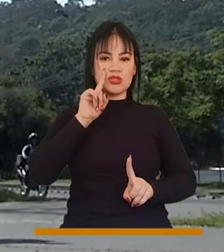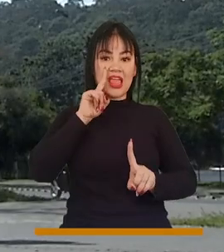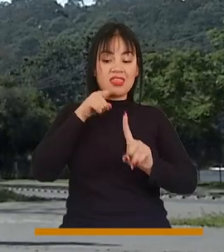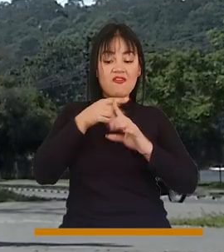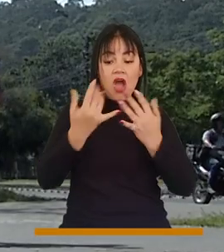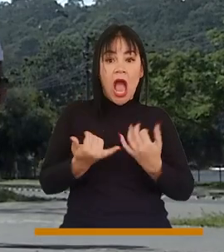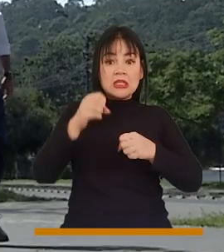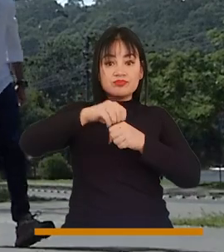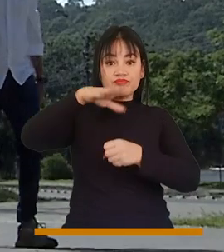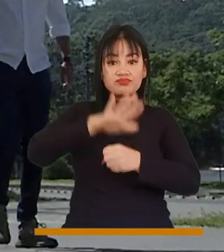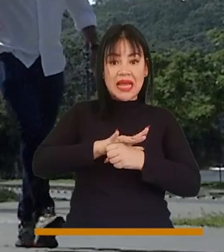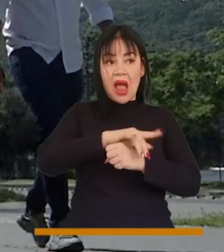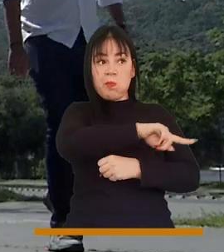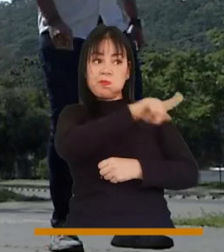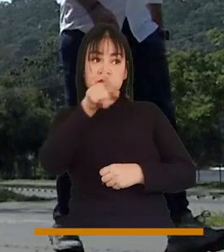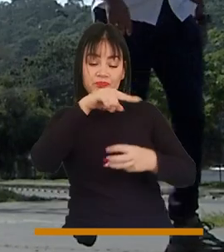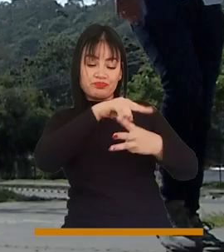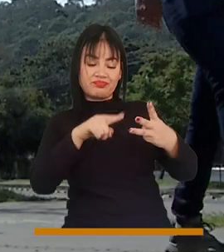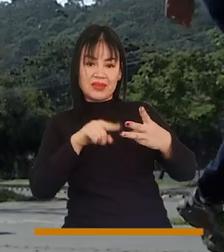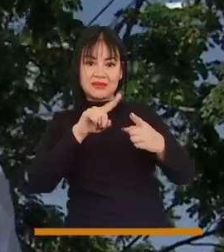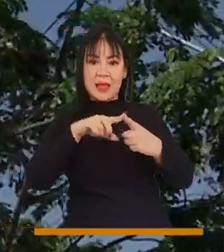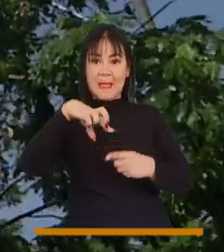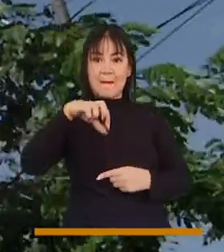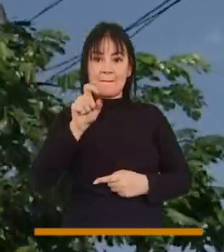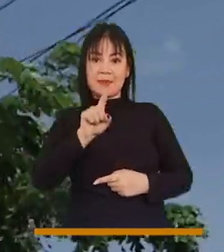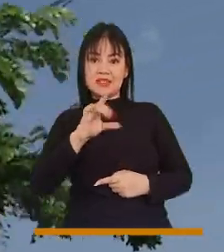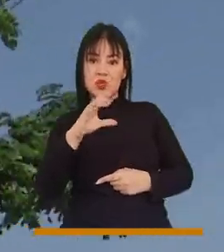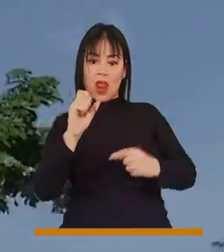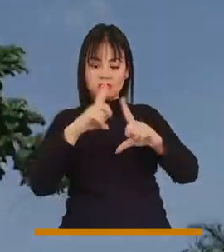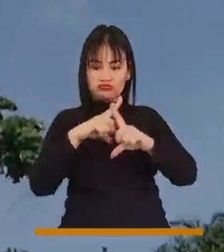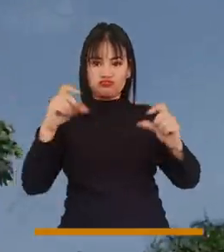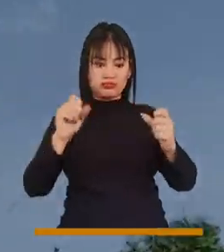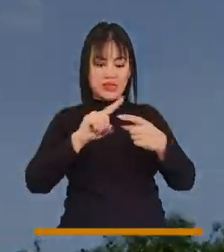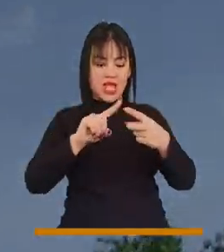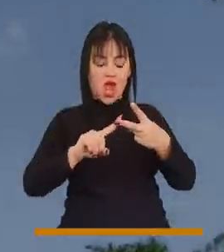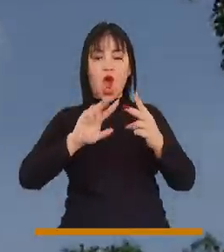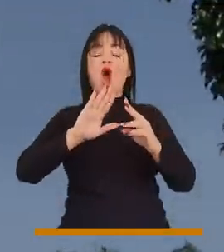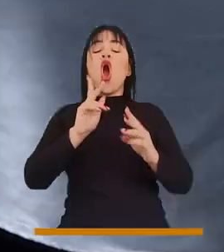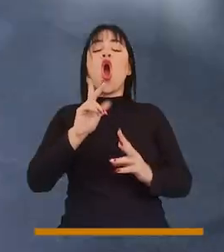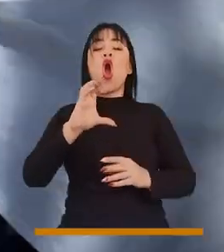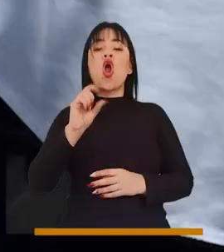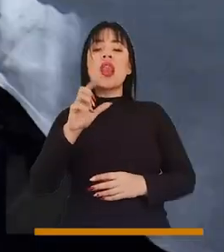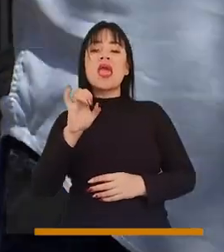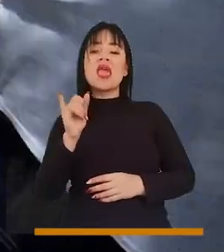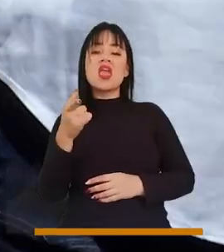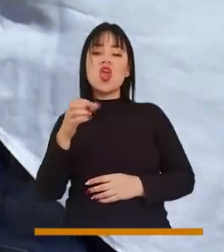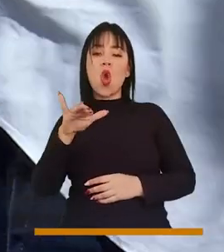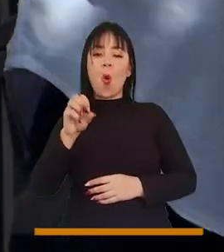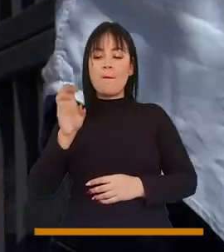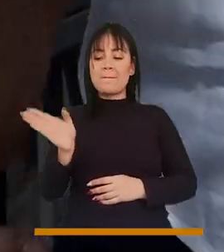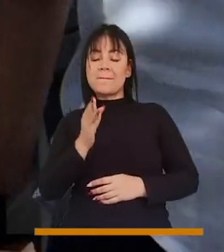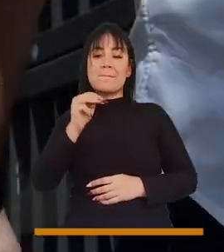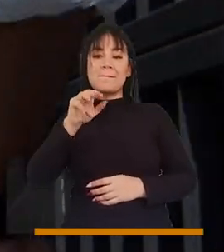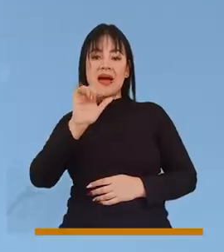Nuestro distrito de Medellín tiene tres universidades. Pascual Bravo, el ITM y el Colegio Mayor, una